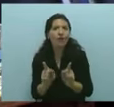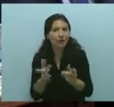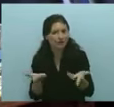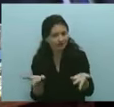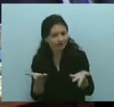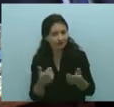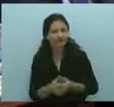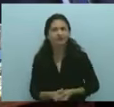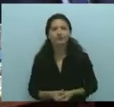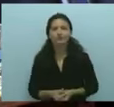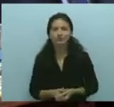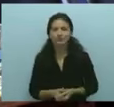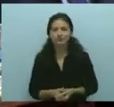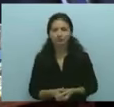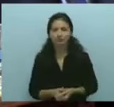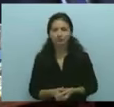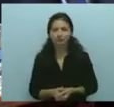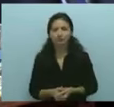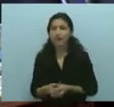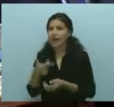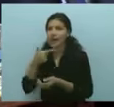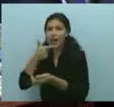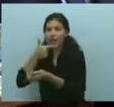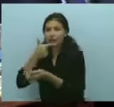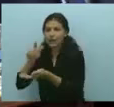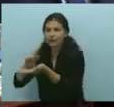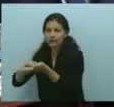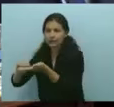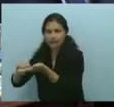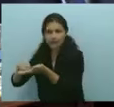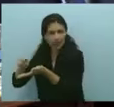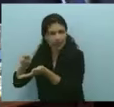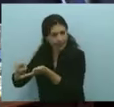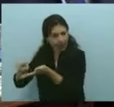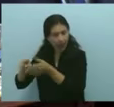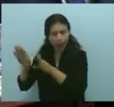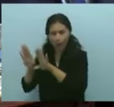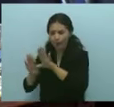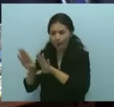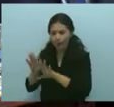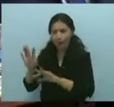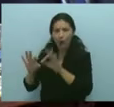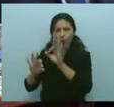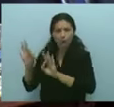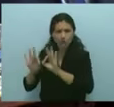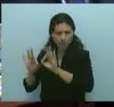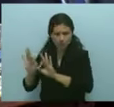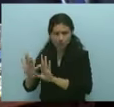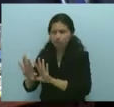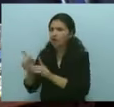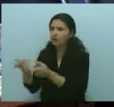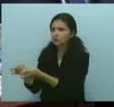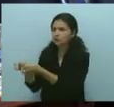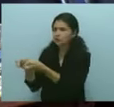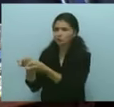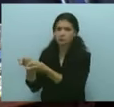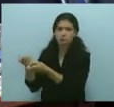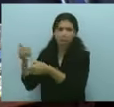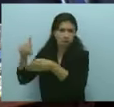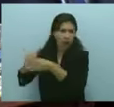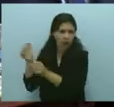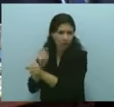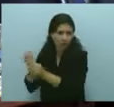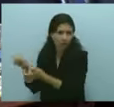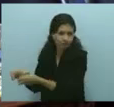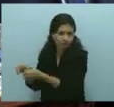como ustedes saben, el Senado primero con una iniciativa que fue mejorada en la Cámara de Diputados porque distribuyó